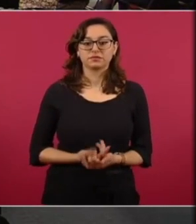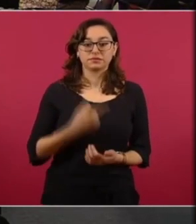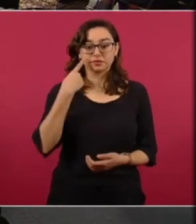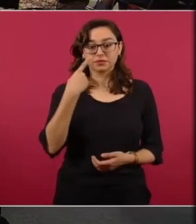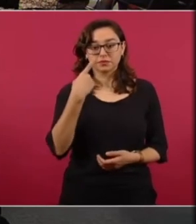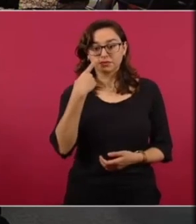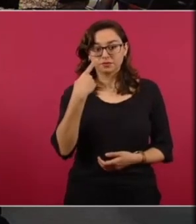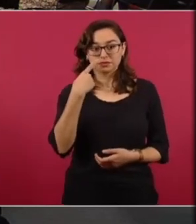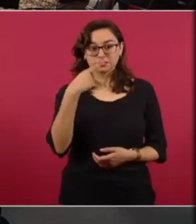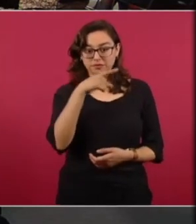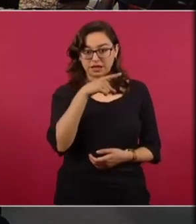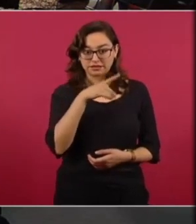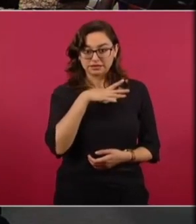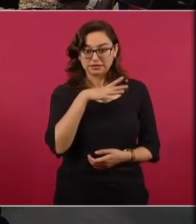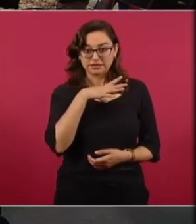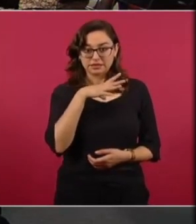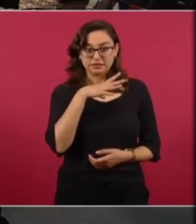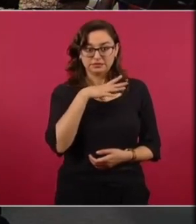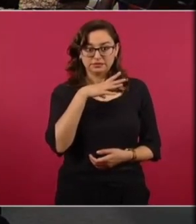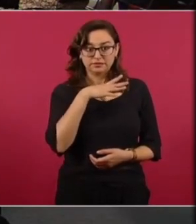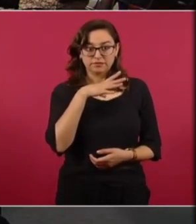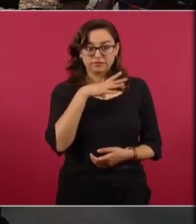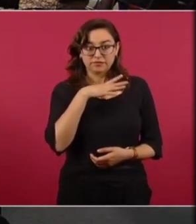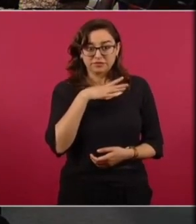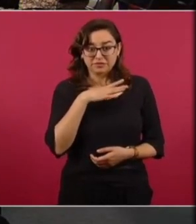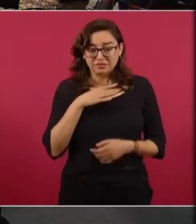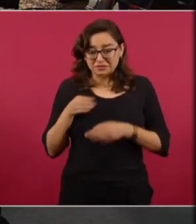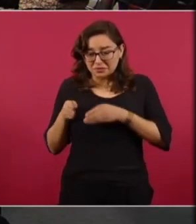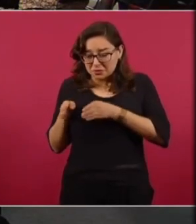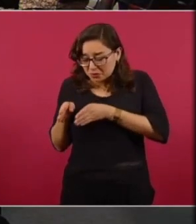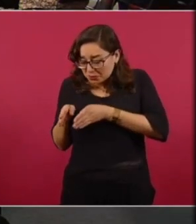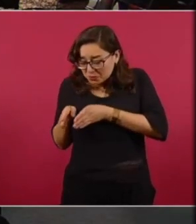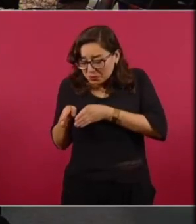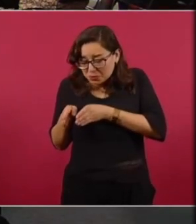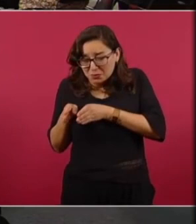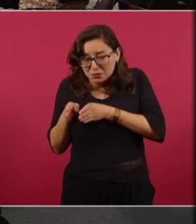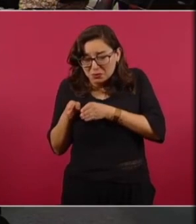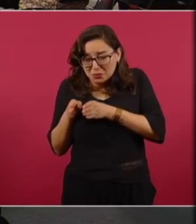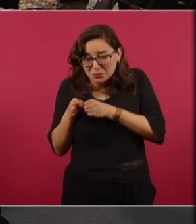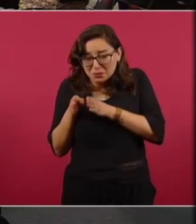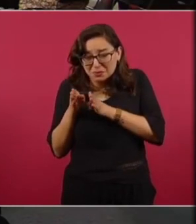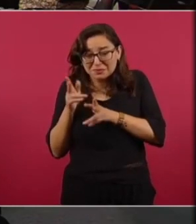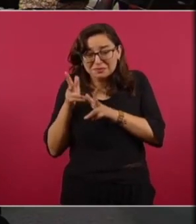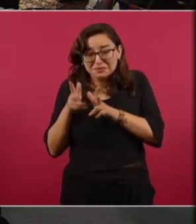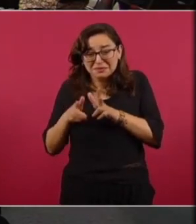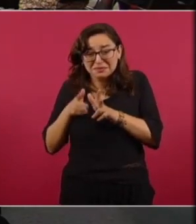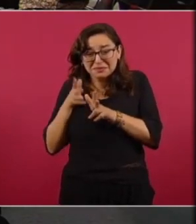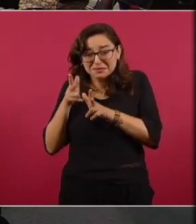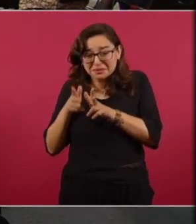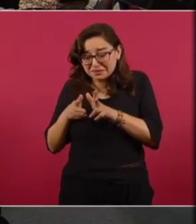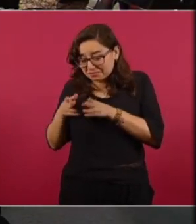oposición por eso es tanto el golpeteo sobre la construcción del tren Maya que están dañando